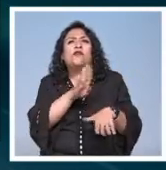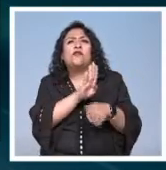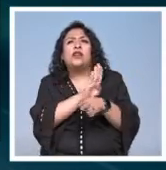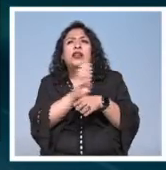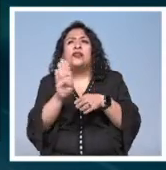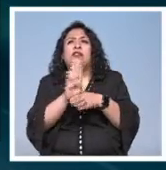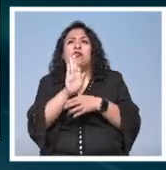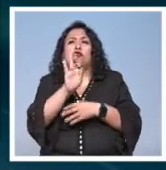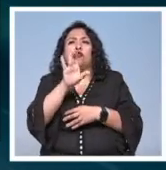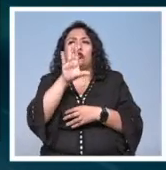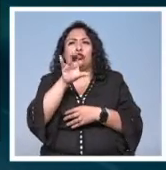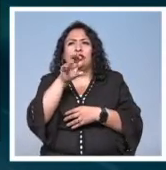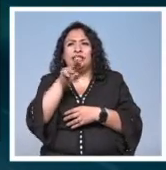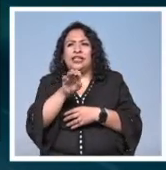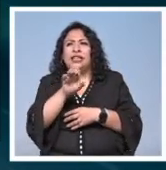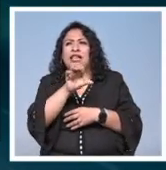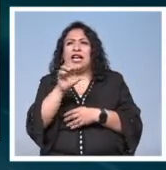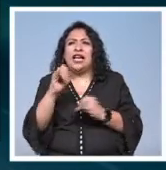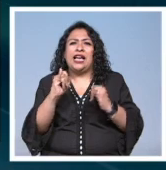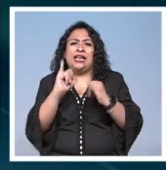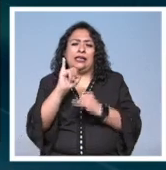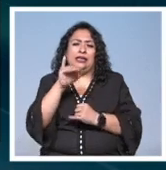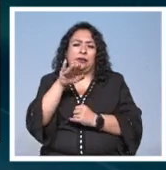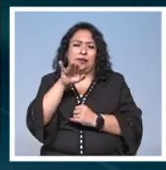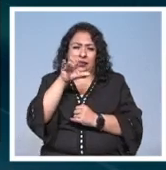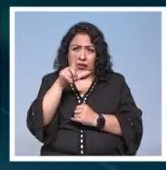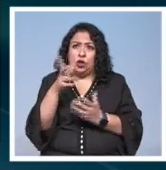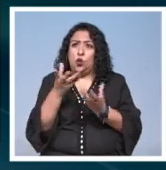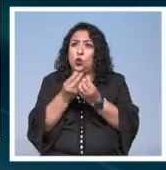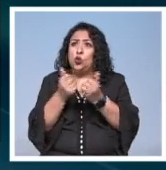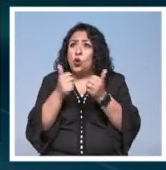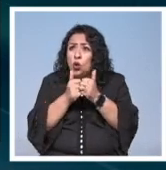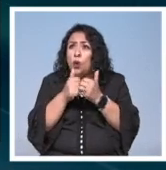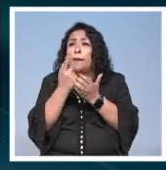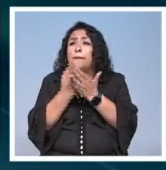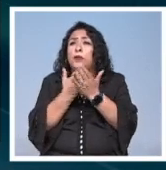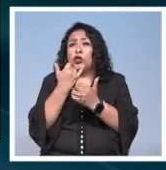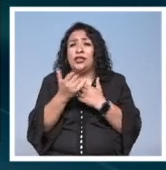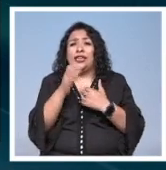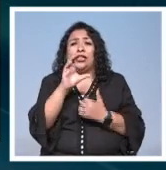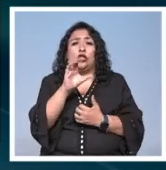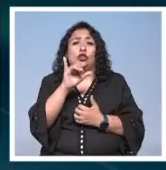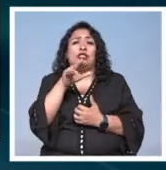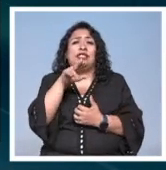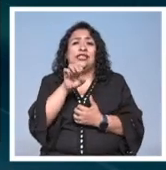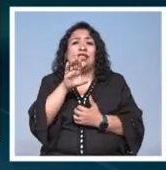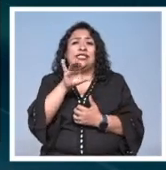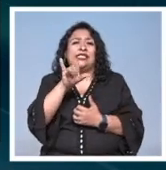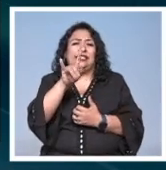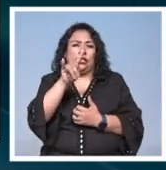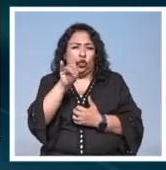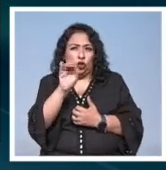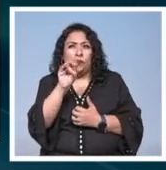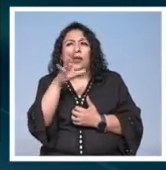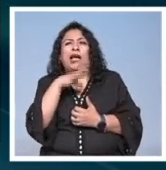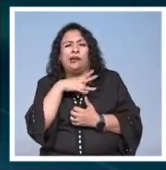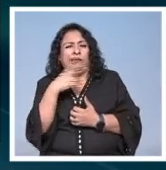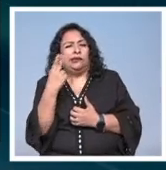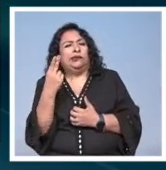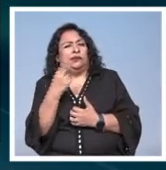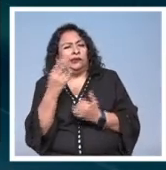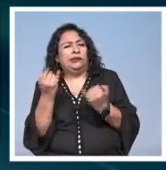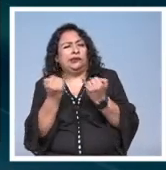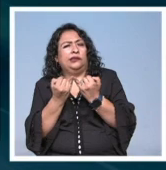estímulo Focine del Instituto Mexicano de Cinematografía y colaborará con el proyecto Cinecito. Eso quedó como una necesidad